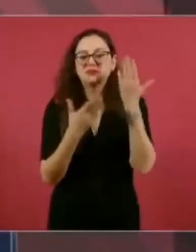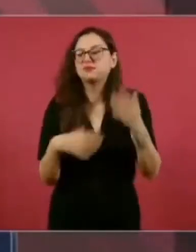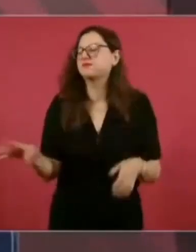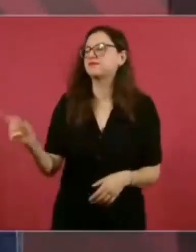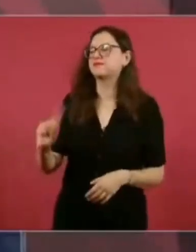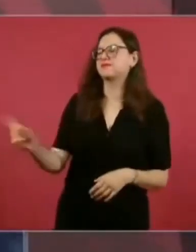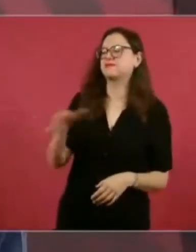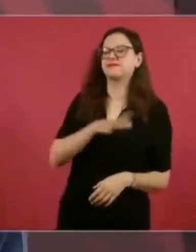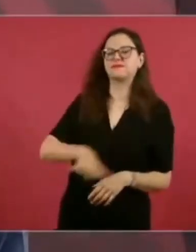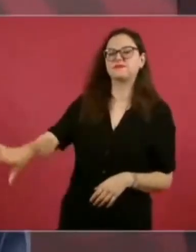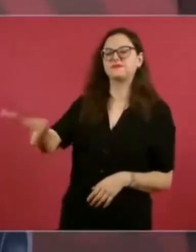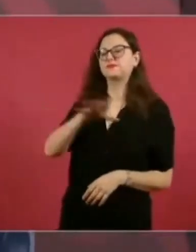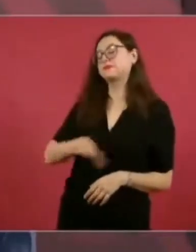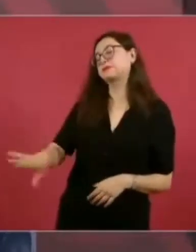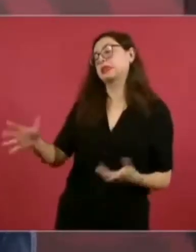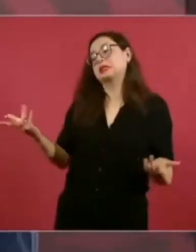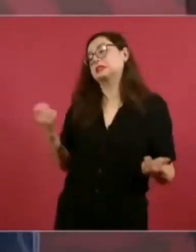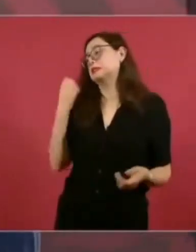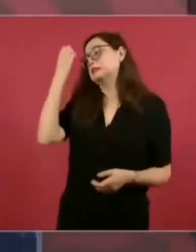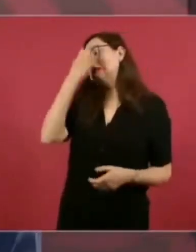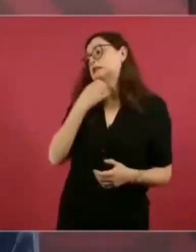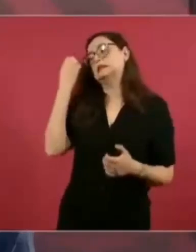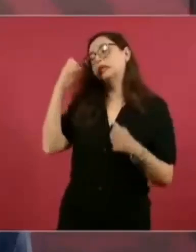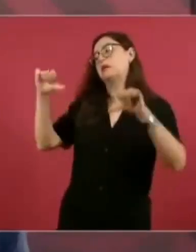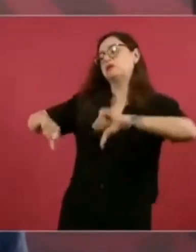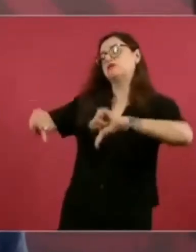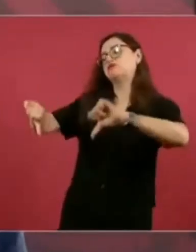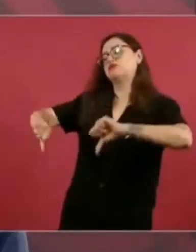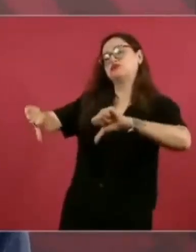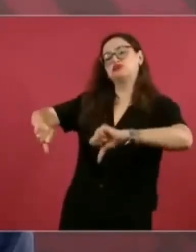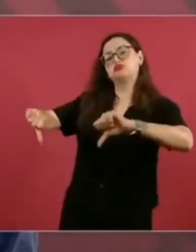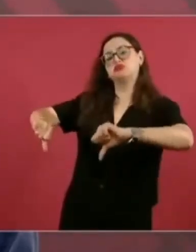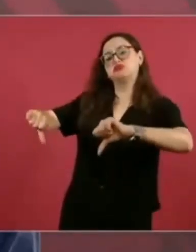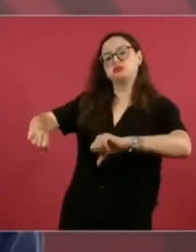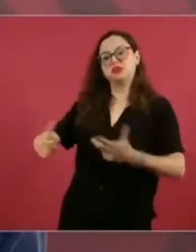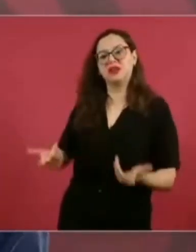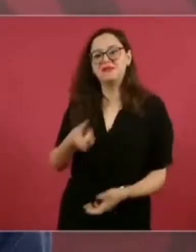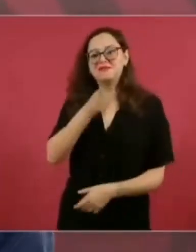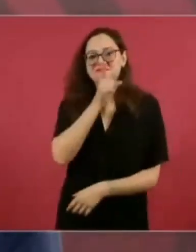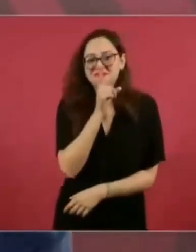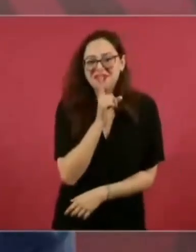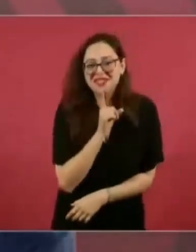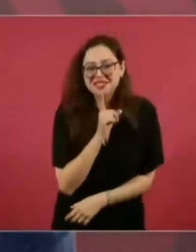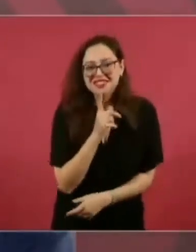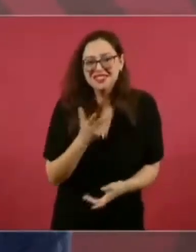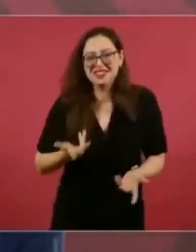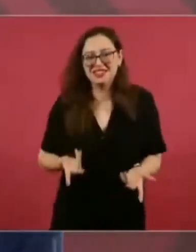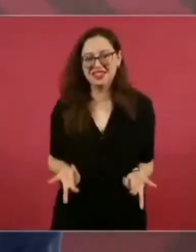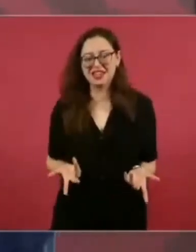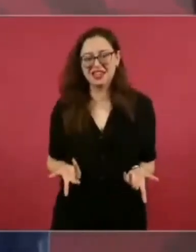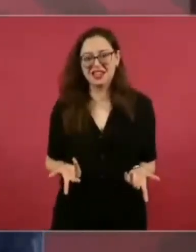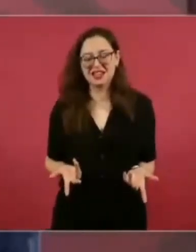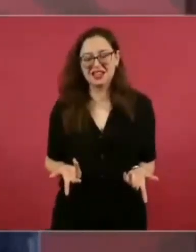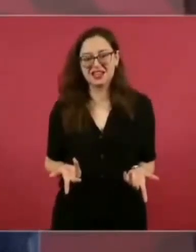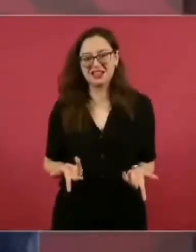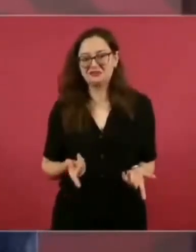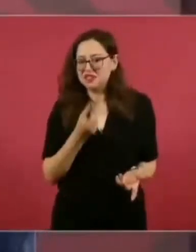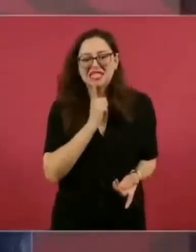con la mentira de que no pasan el examen de admisión, porque ni siquiera es cierto